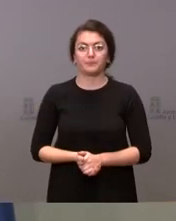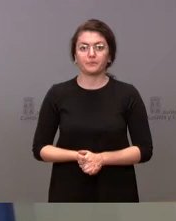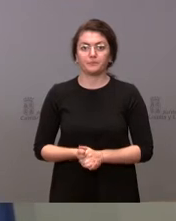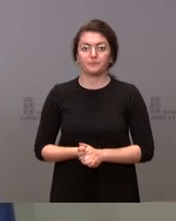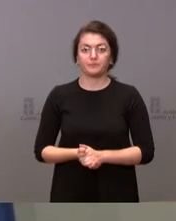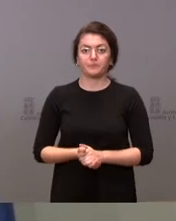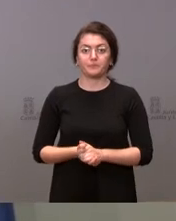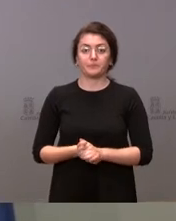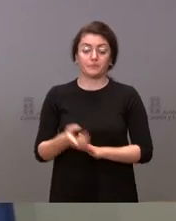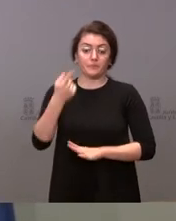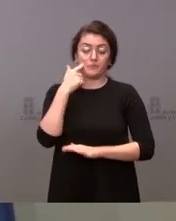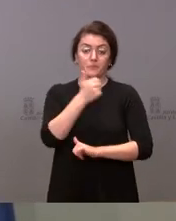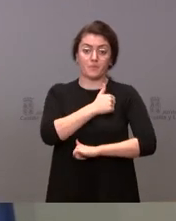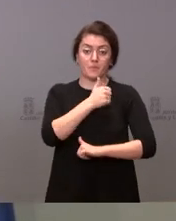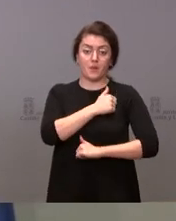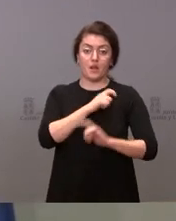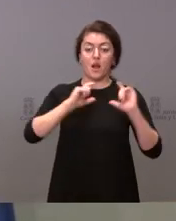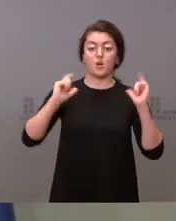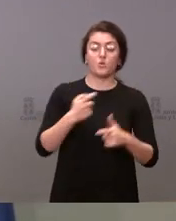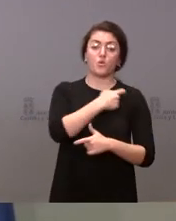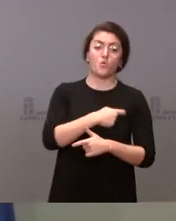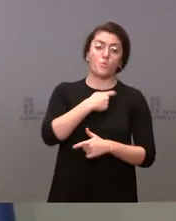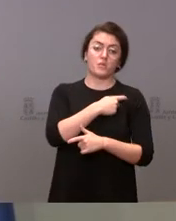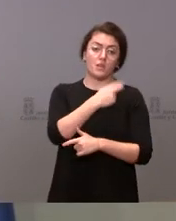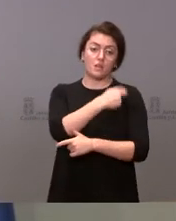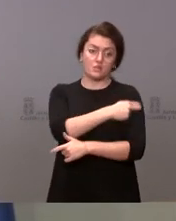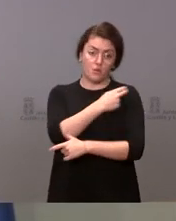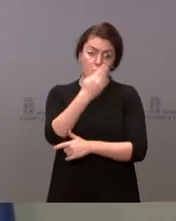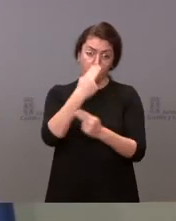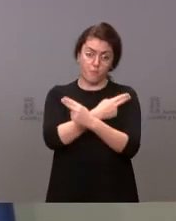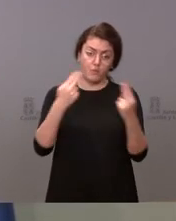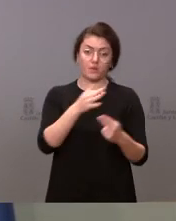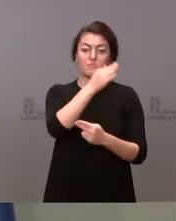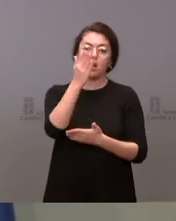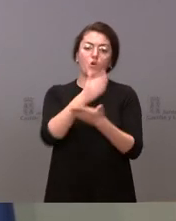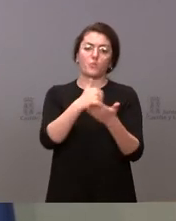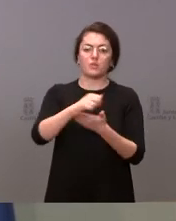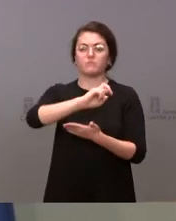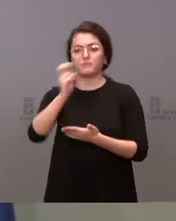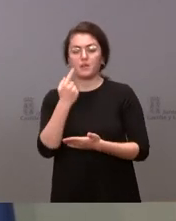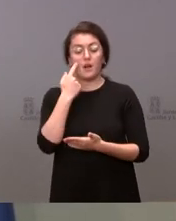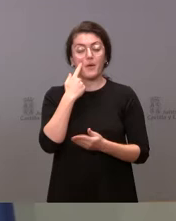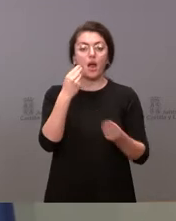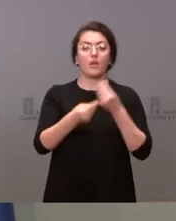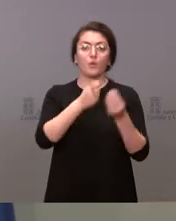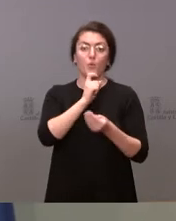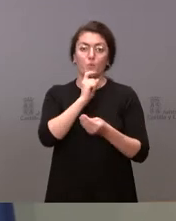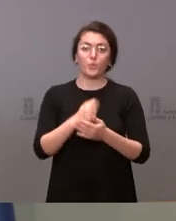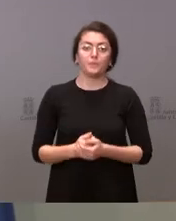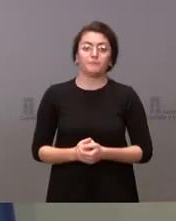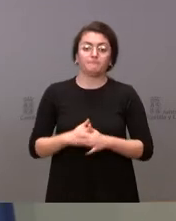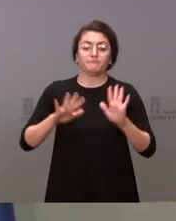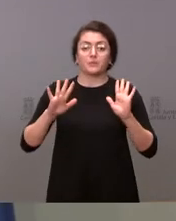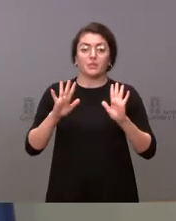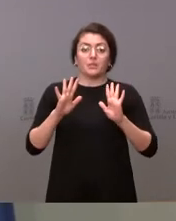Déjenos que se reúna el Comité de Salud Pública y el Interterritorial para que veamos cómo lo implementamos. Pero